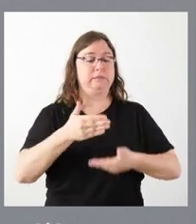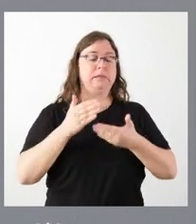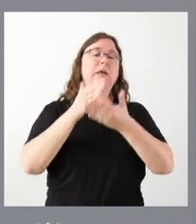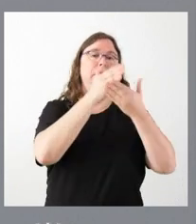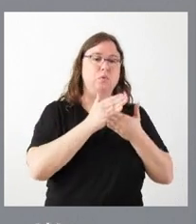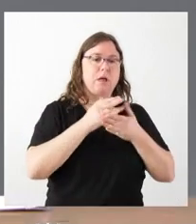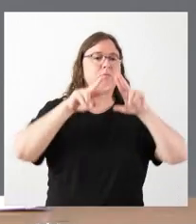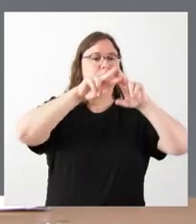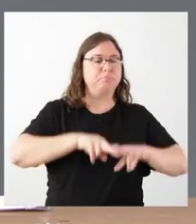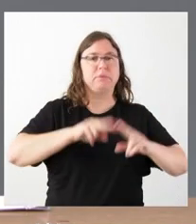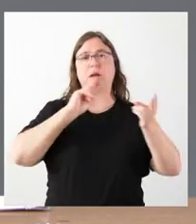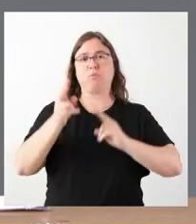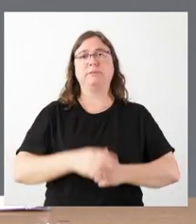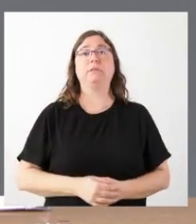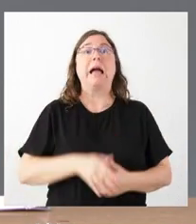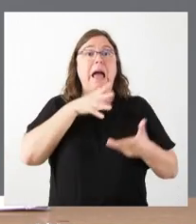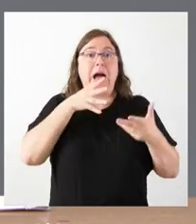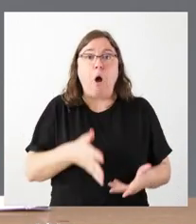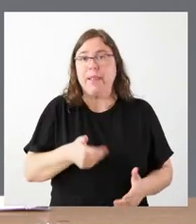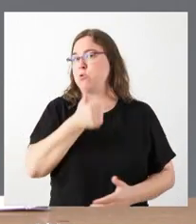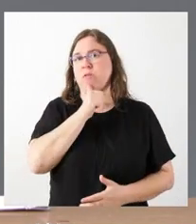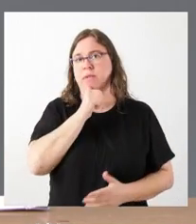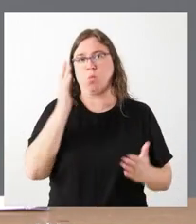contestará. A día de hoy no ha llegado.